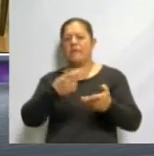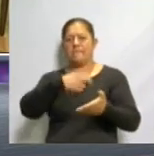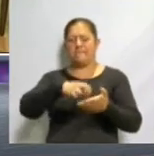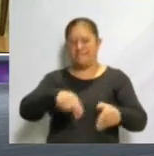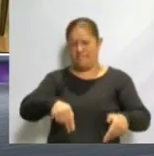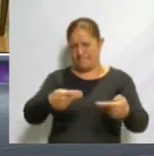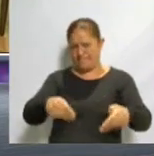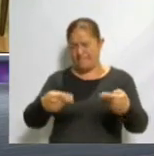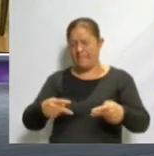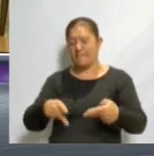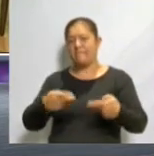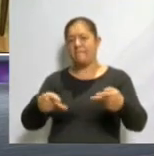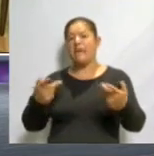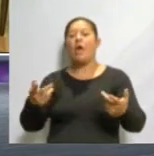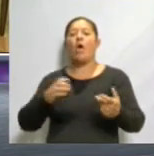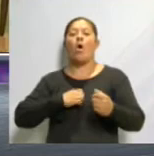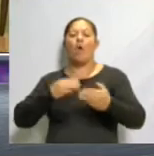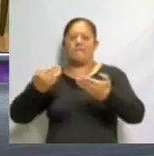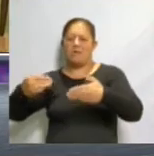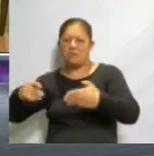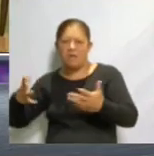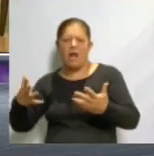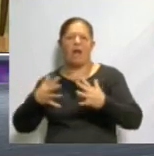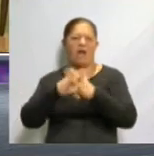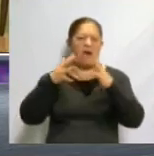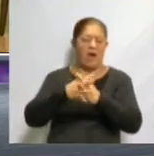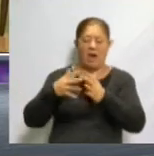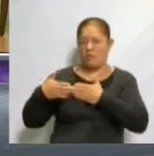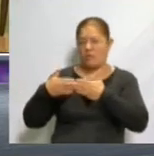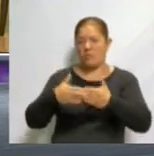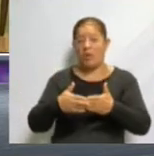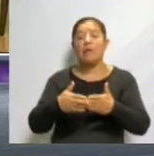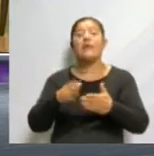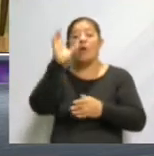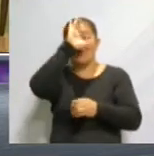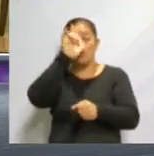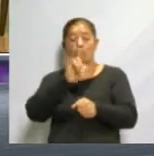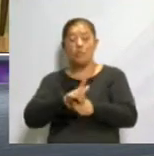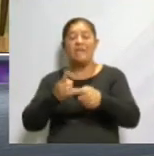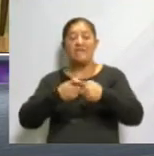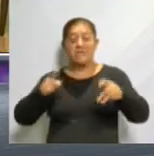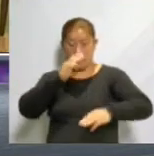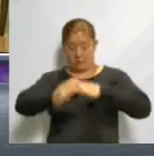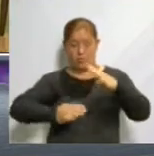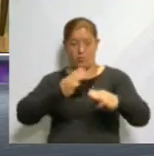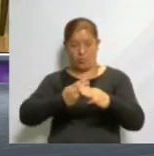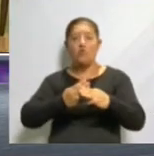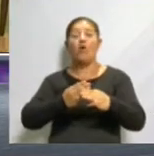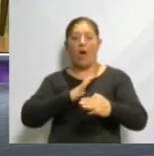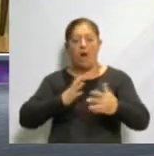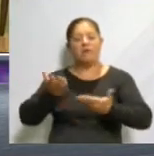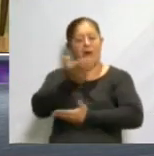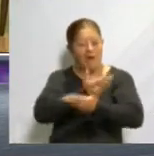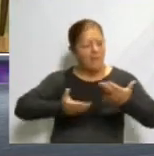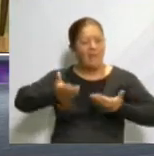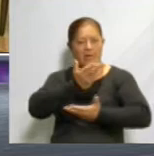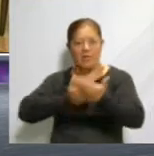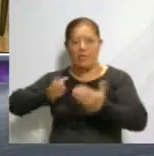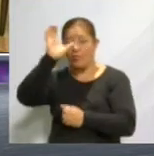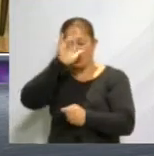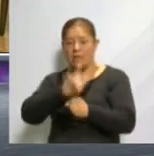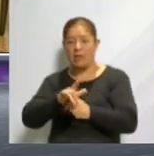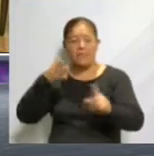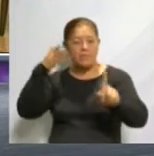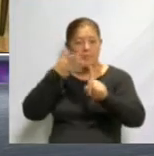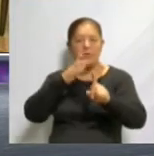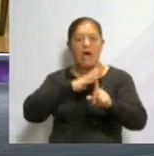de guerra, por medio de las conquistas o propiamente los conflictos, las diferentes culturas del mundo han intercambiado rasgos culturales. Hay un fenómeno llamado